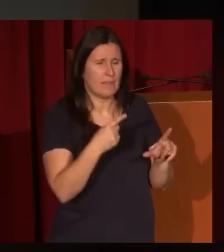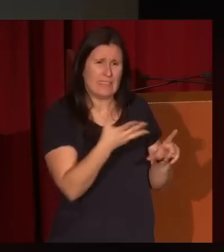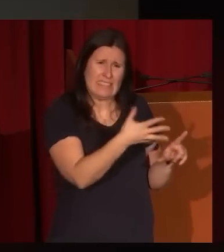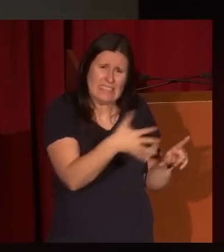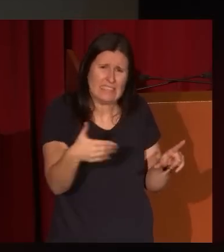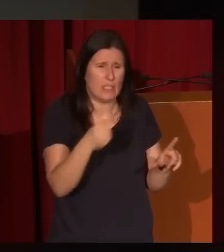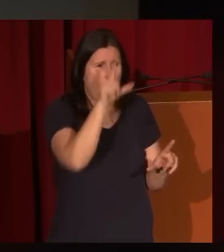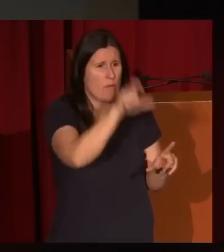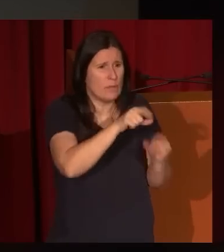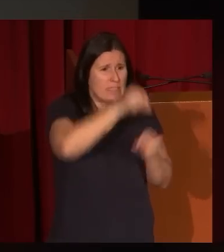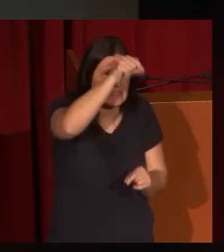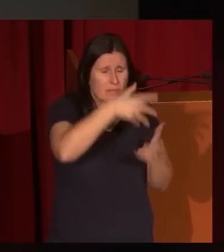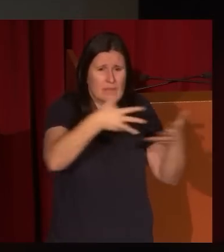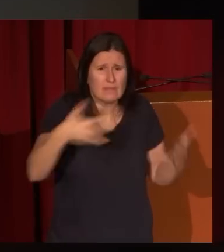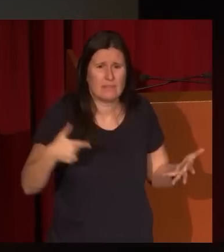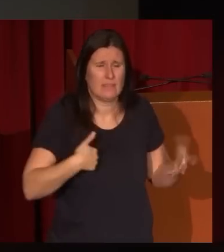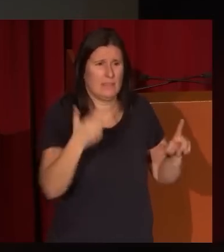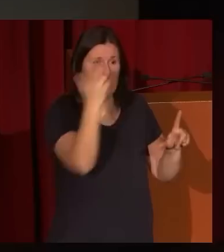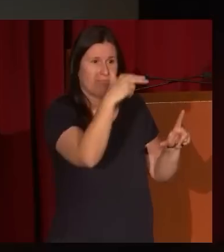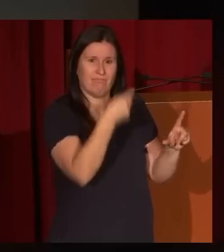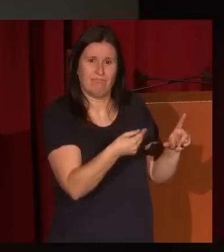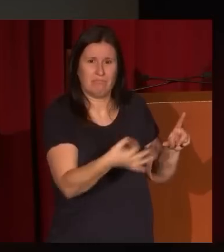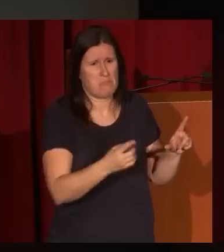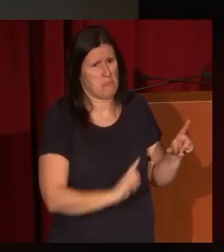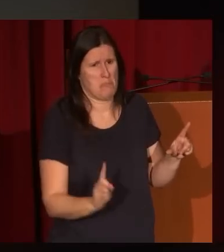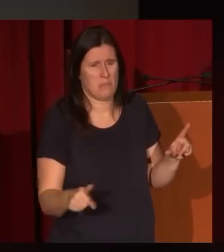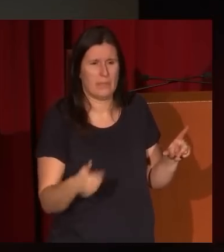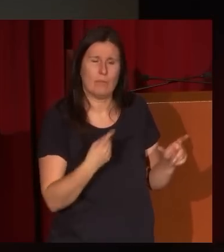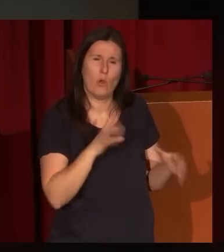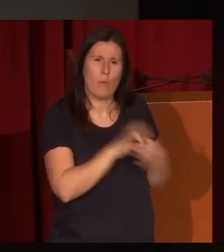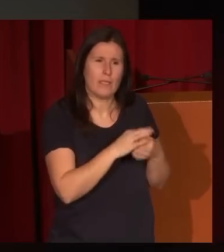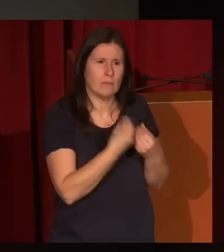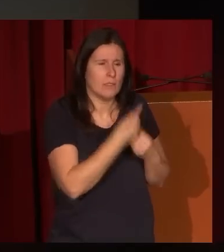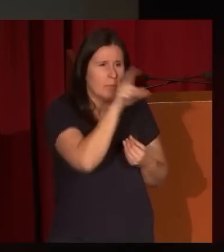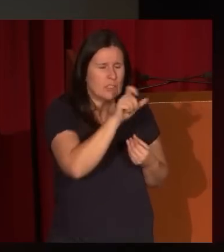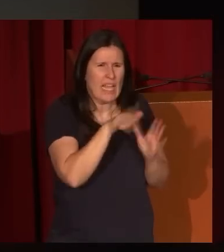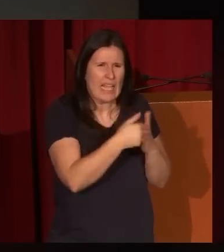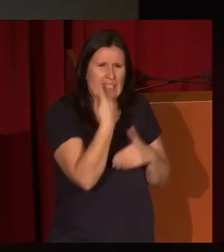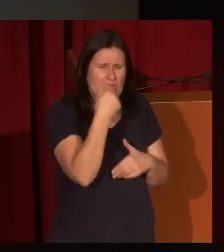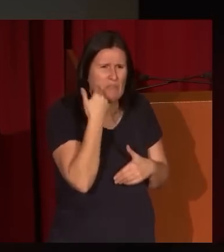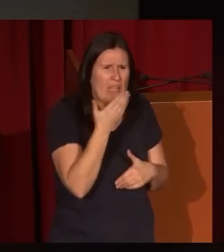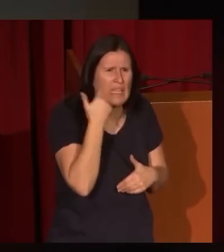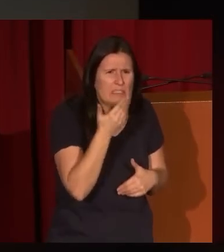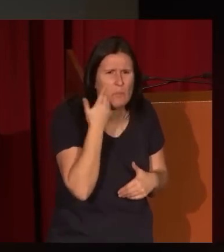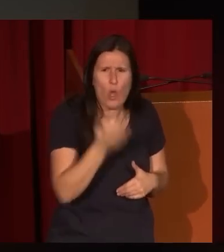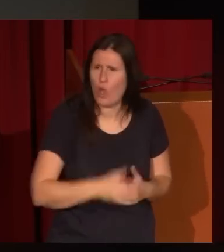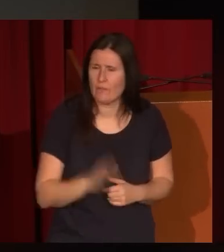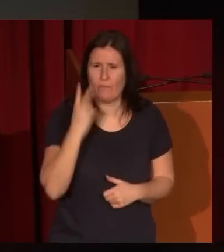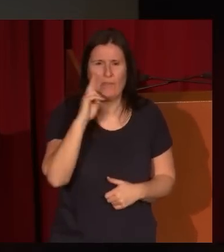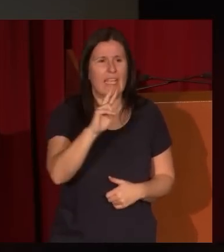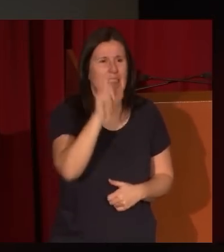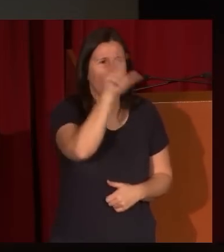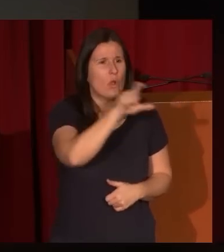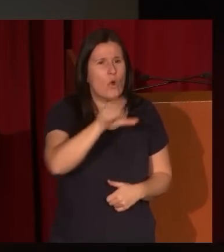grandes y con una presunta afición por el feísmo, fíjense ustedes, en estas figuras